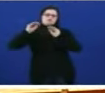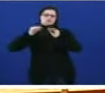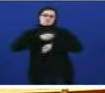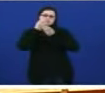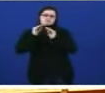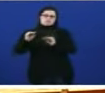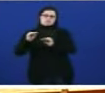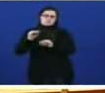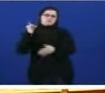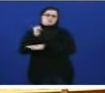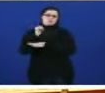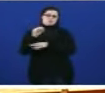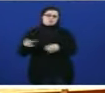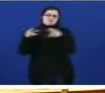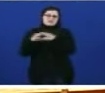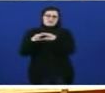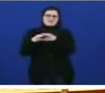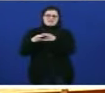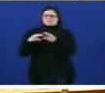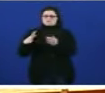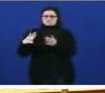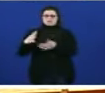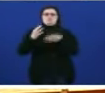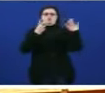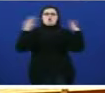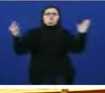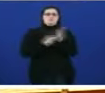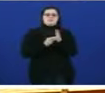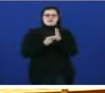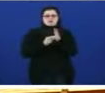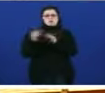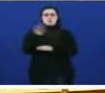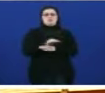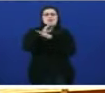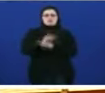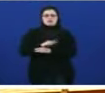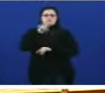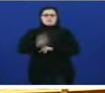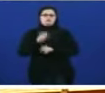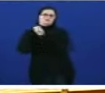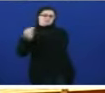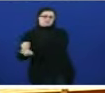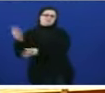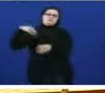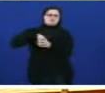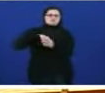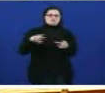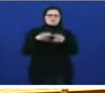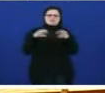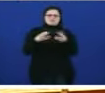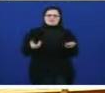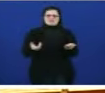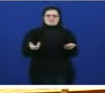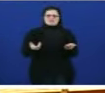apenas hai 8.000 coidadoras de dependentes dadas de alta na Seguridade Social. As cifras non casan, as